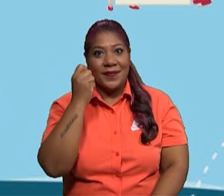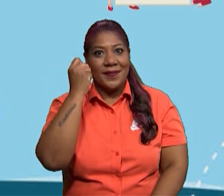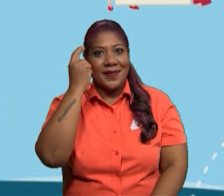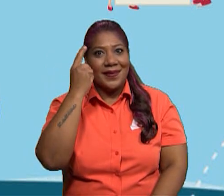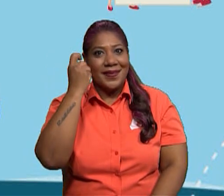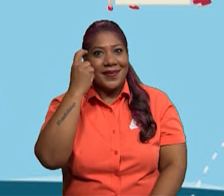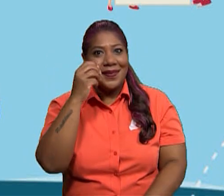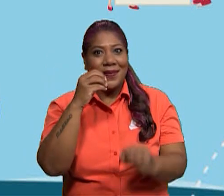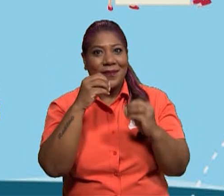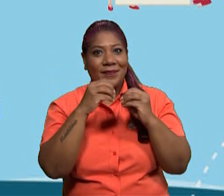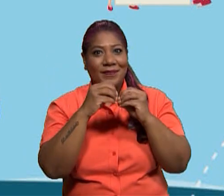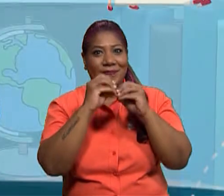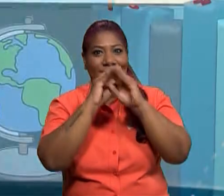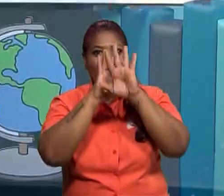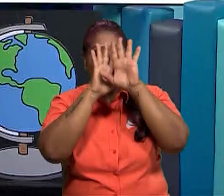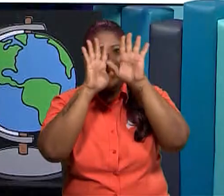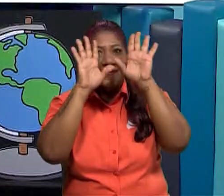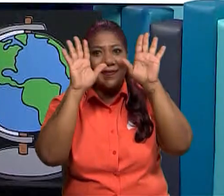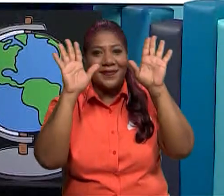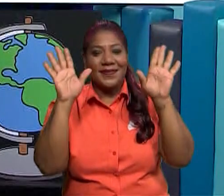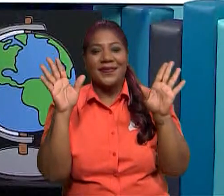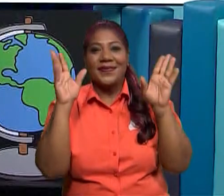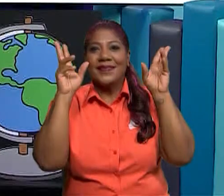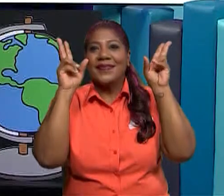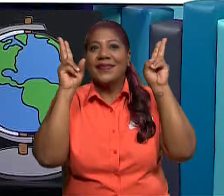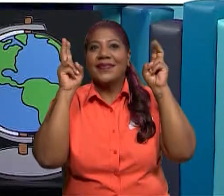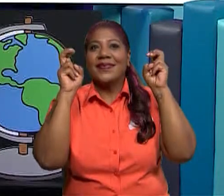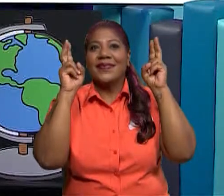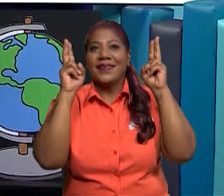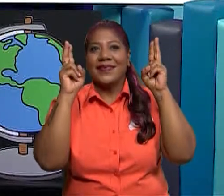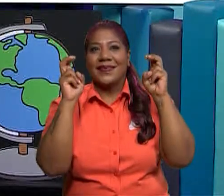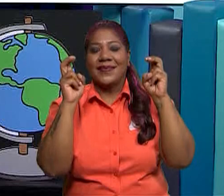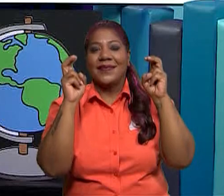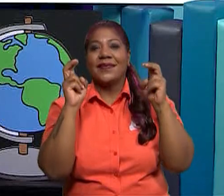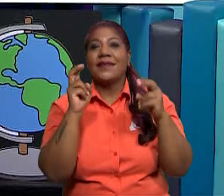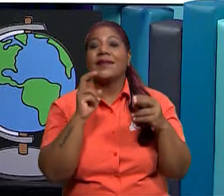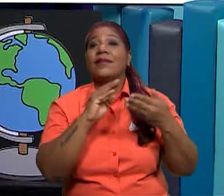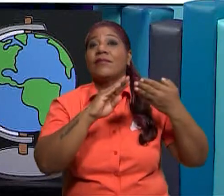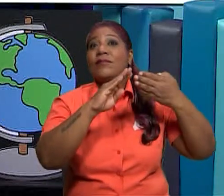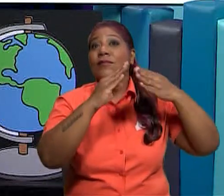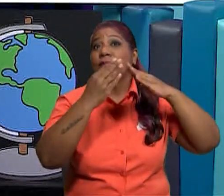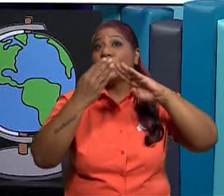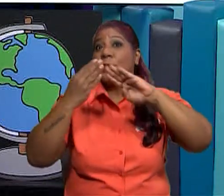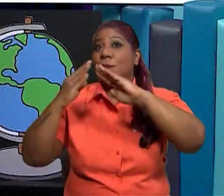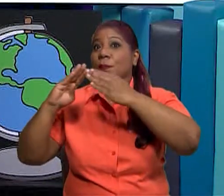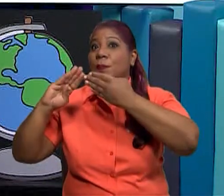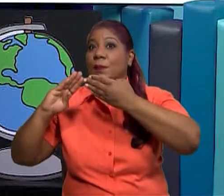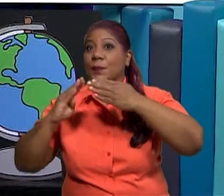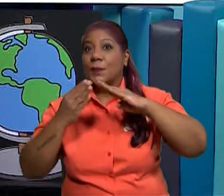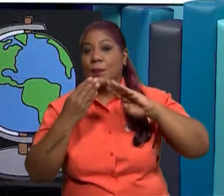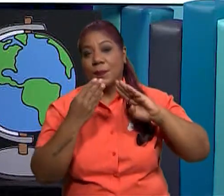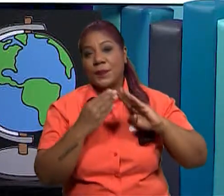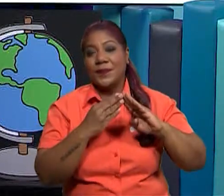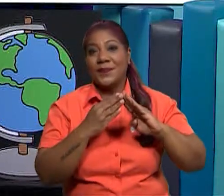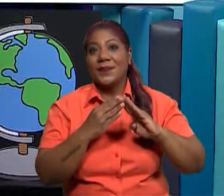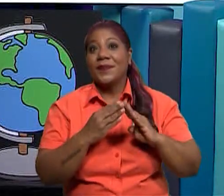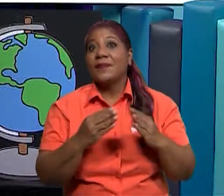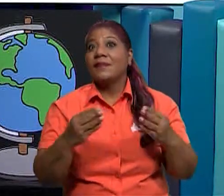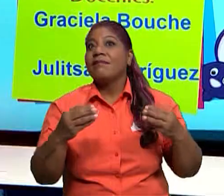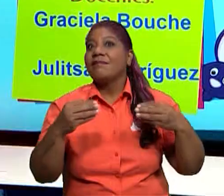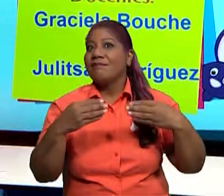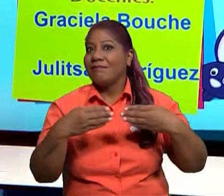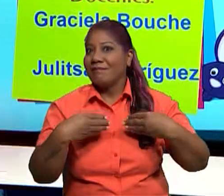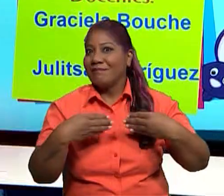expositivo, es un tema que afecta a nuestro pueblo, a nuestra nación, sobre todo aquí en la ciudad de